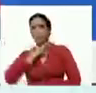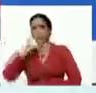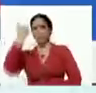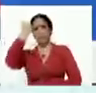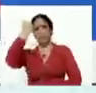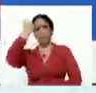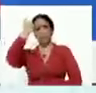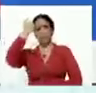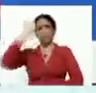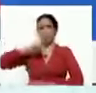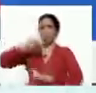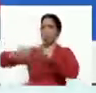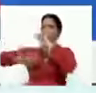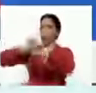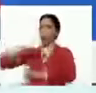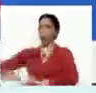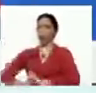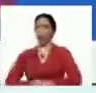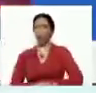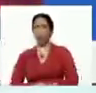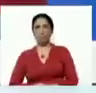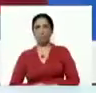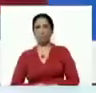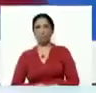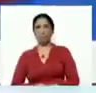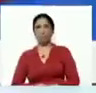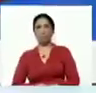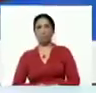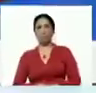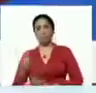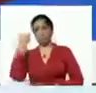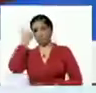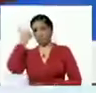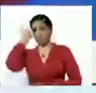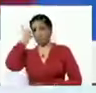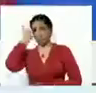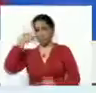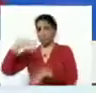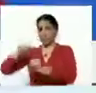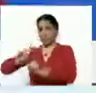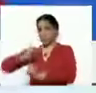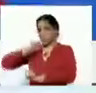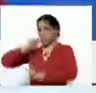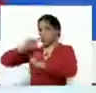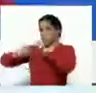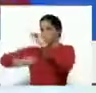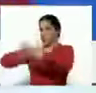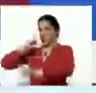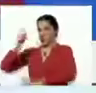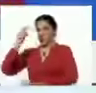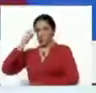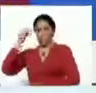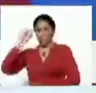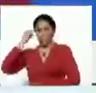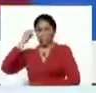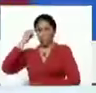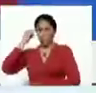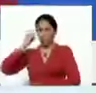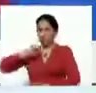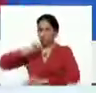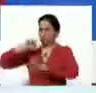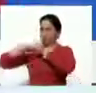de odio, de odio, de venganza, enfermas de colonialismo, de imperialismo en su mente, enfermas de